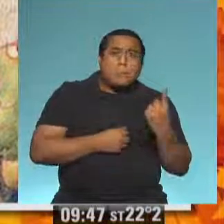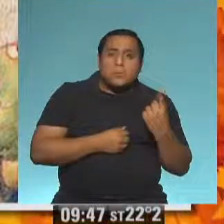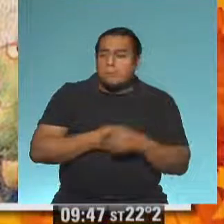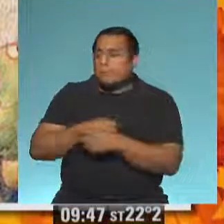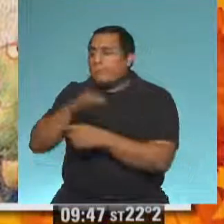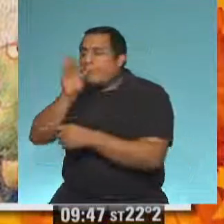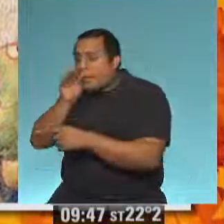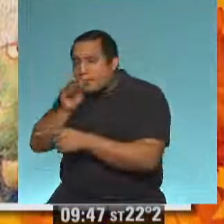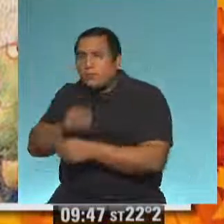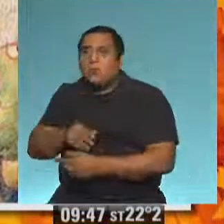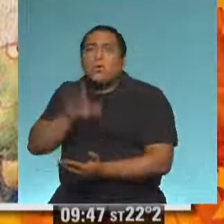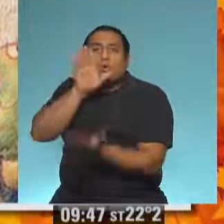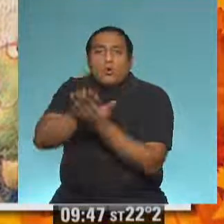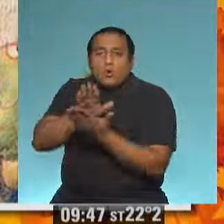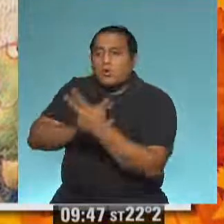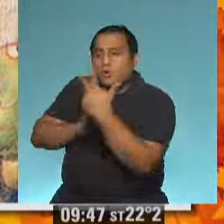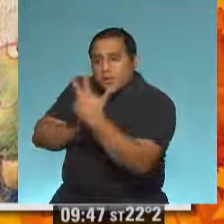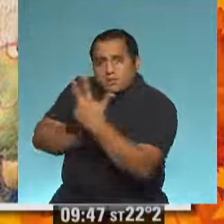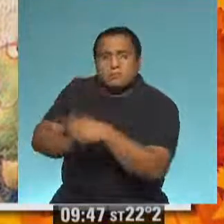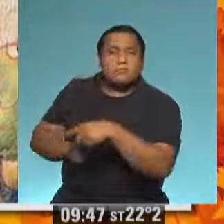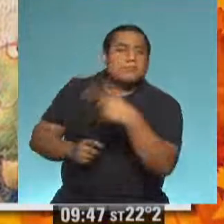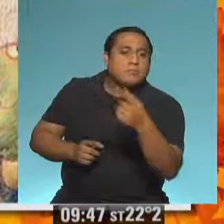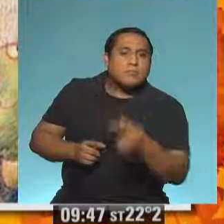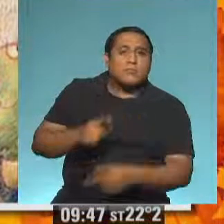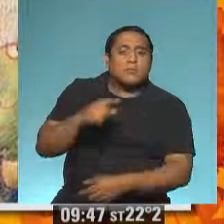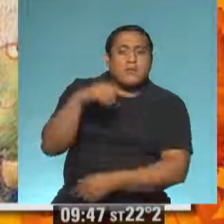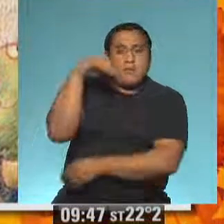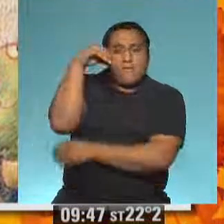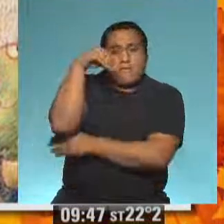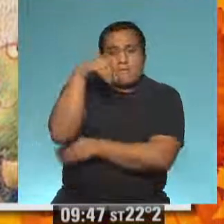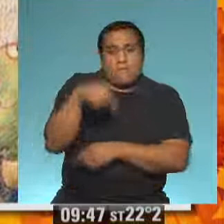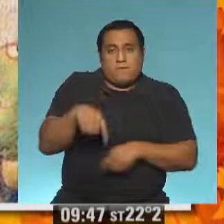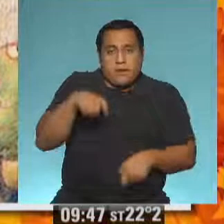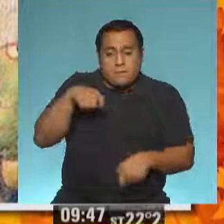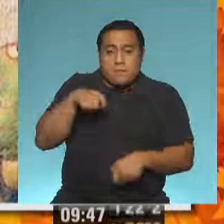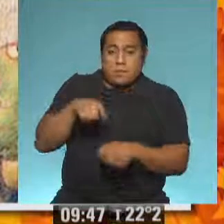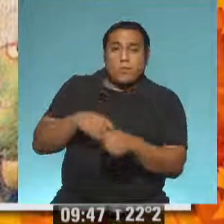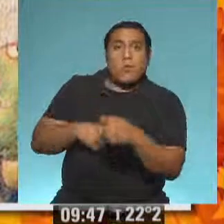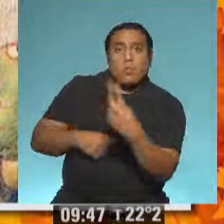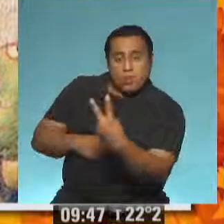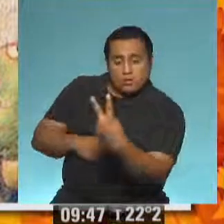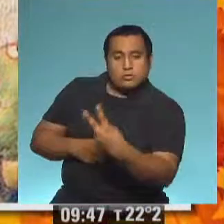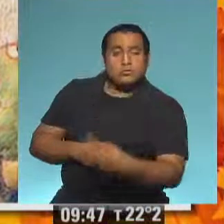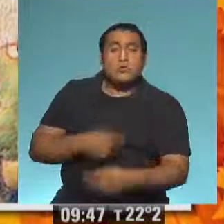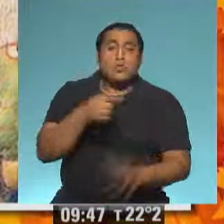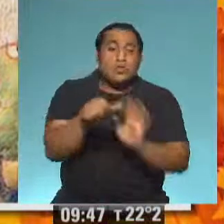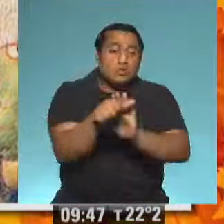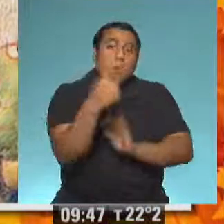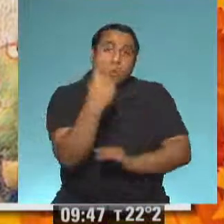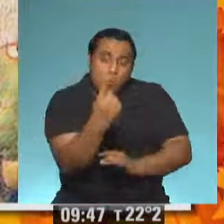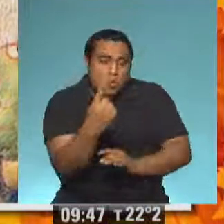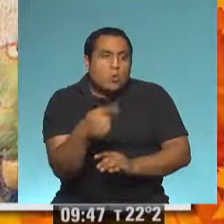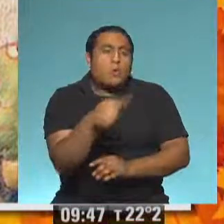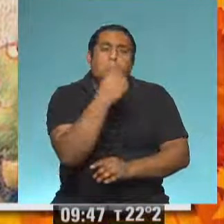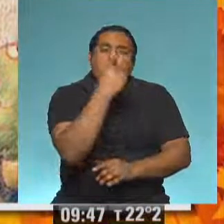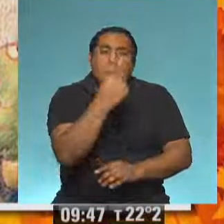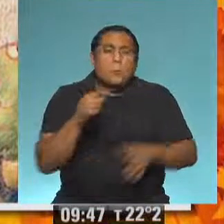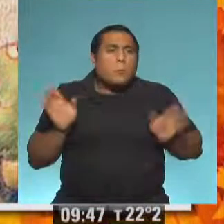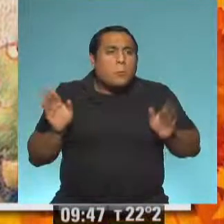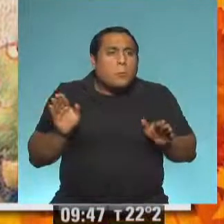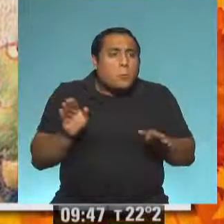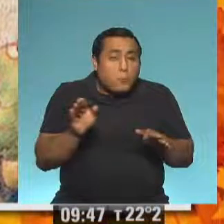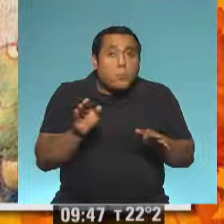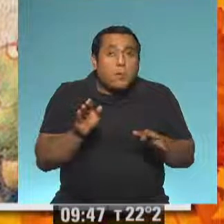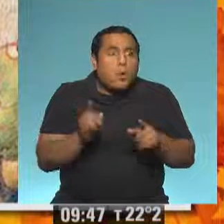patito, tres cocodrilos, dos flamencos, una tortuga, un colibrí y un búho que alimentar.